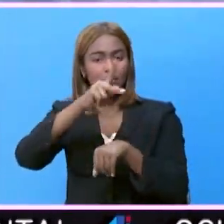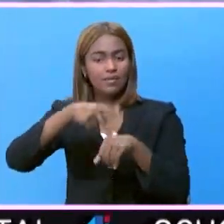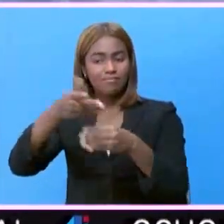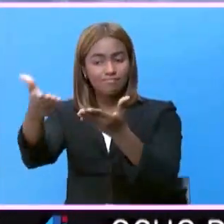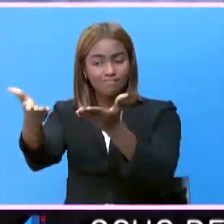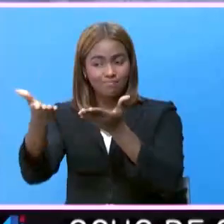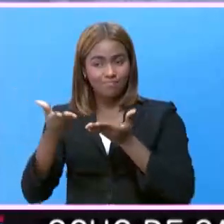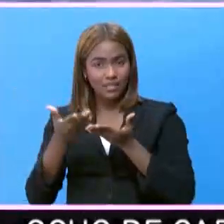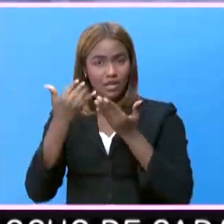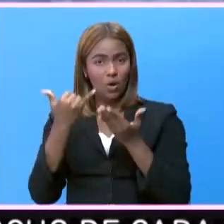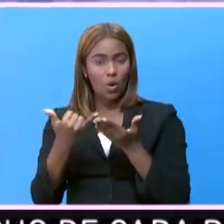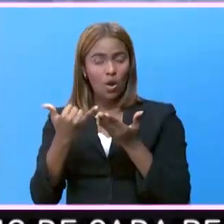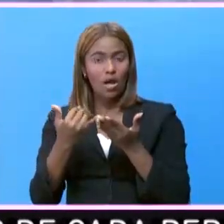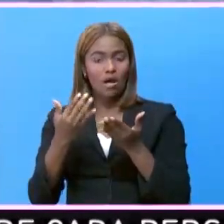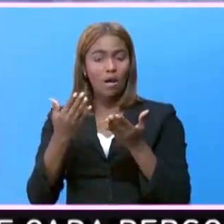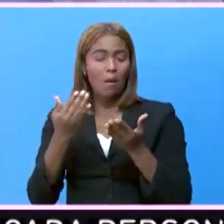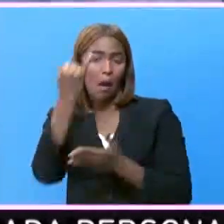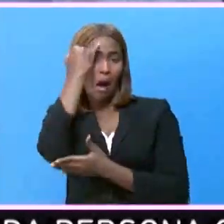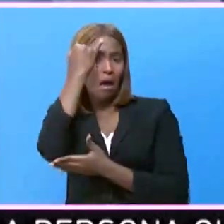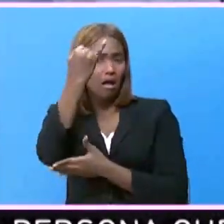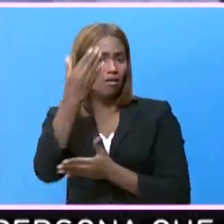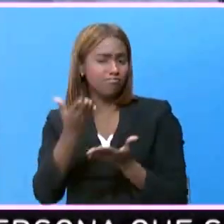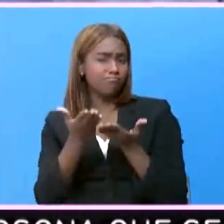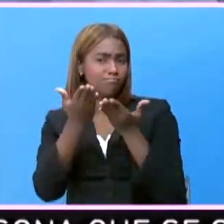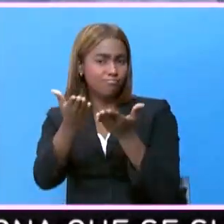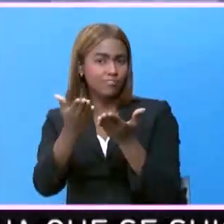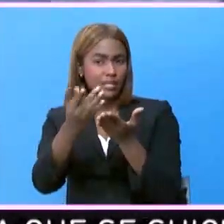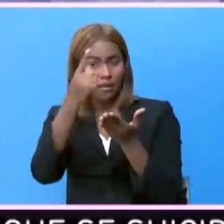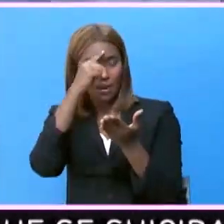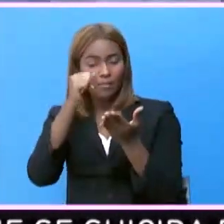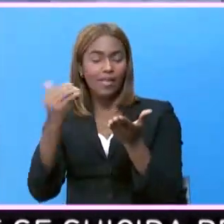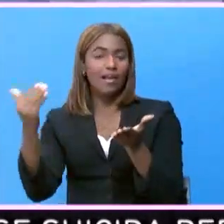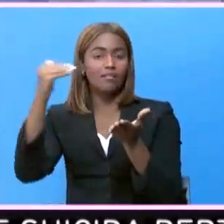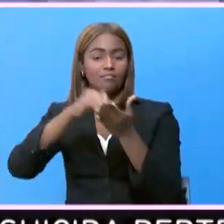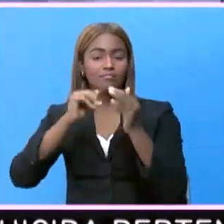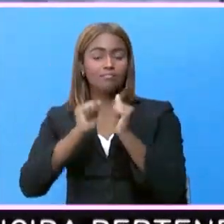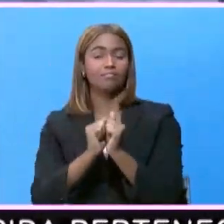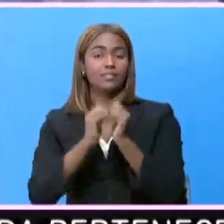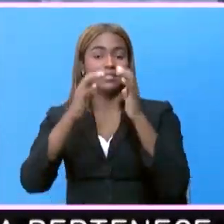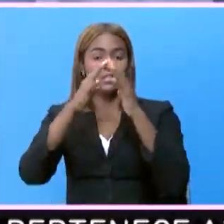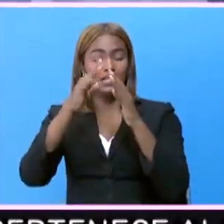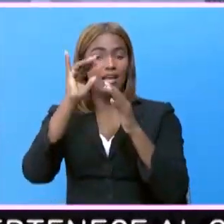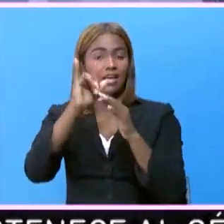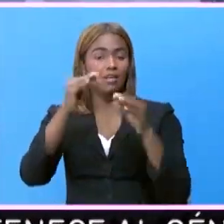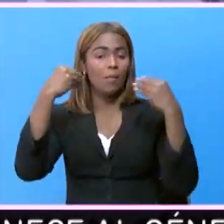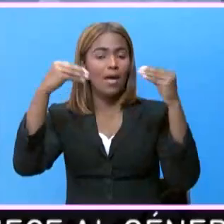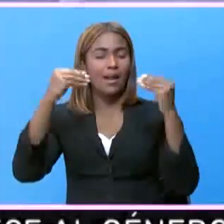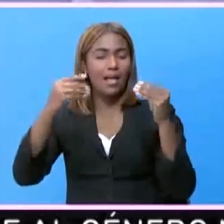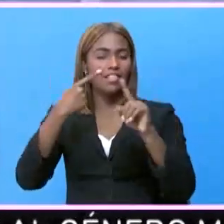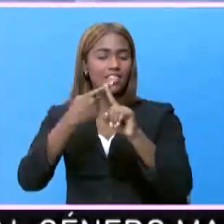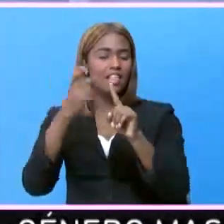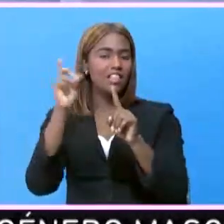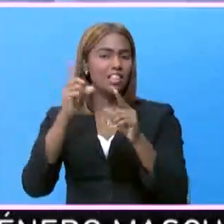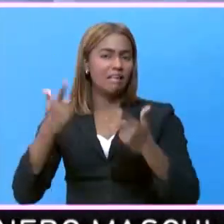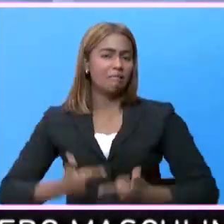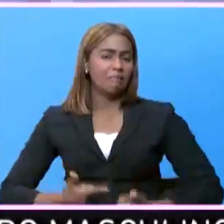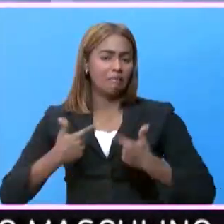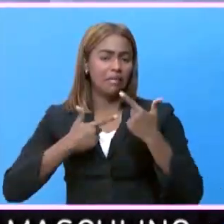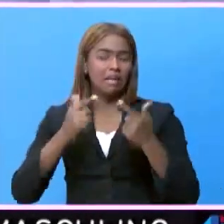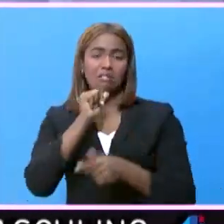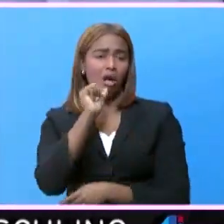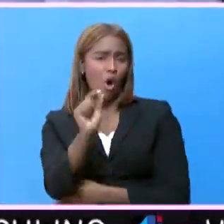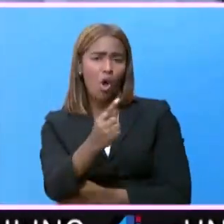una propuesta para remodelar este mercado de donde viven no